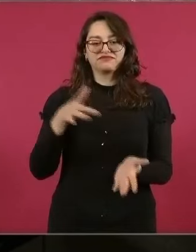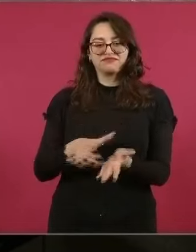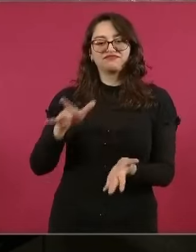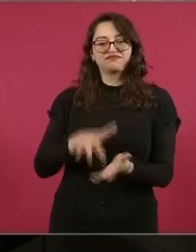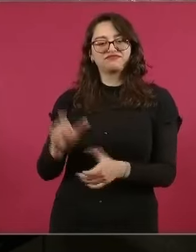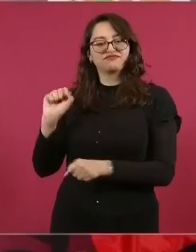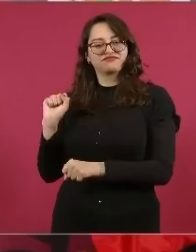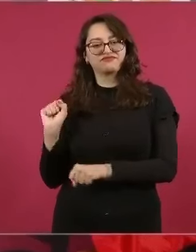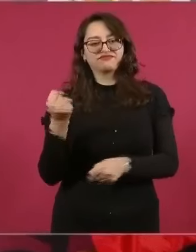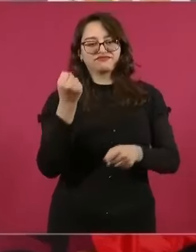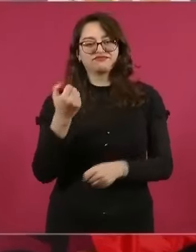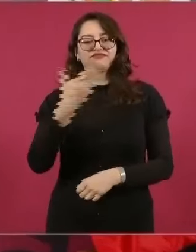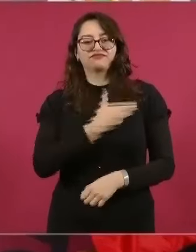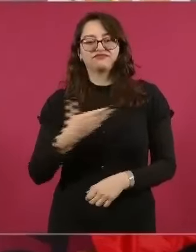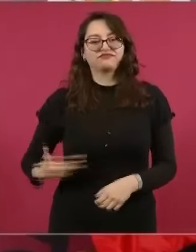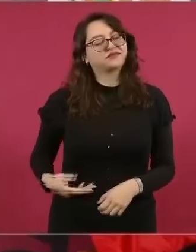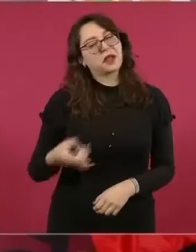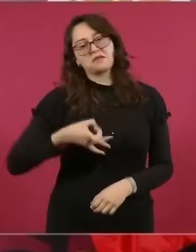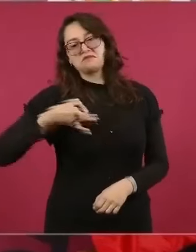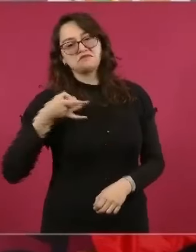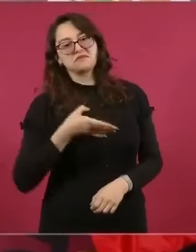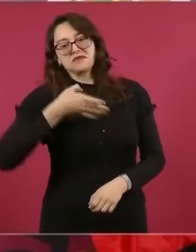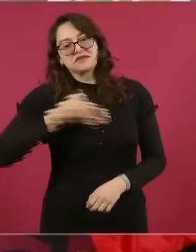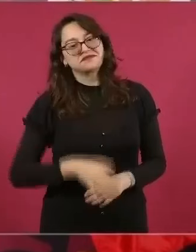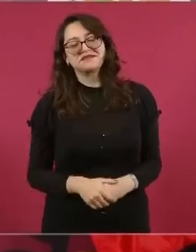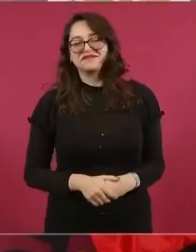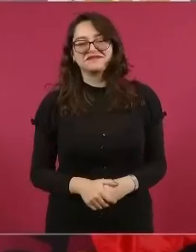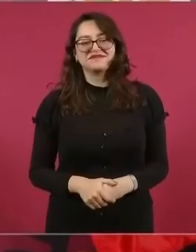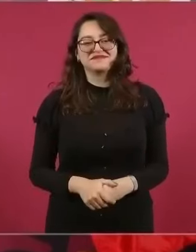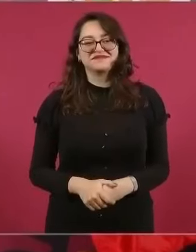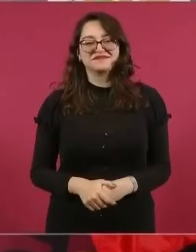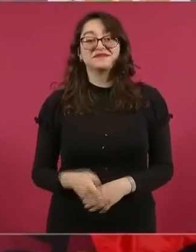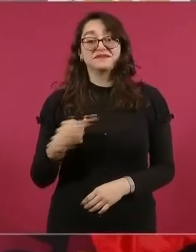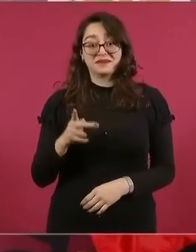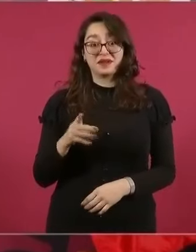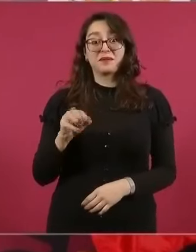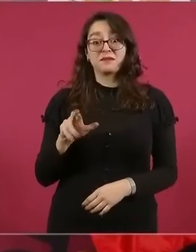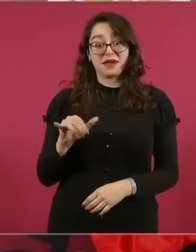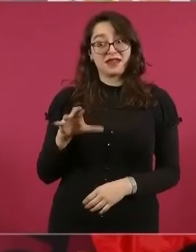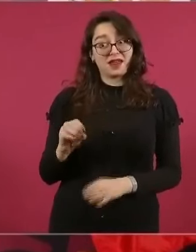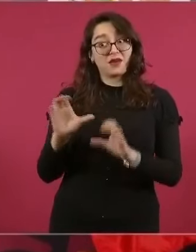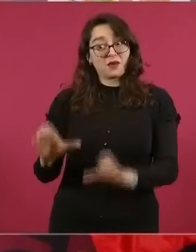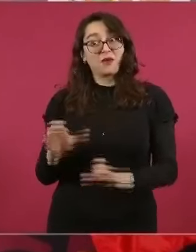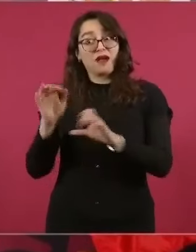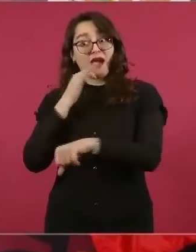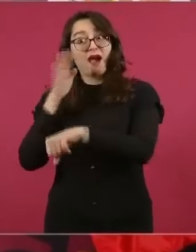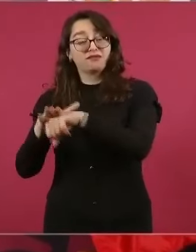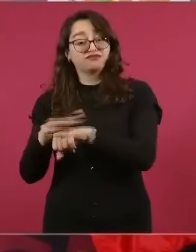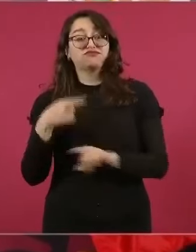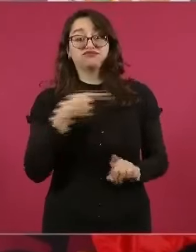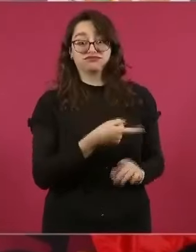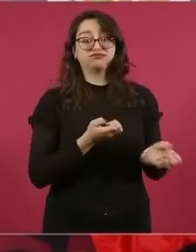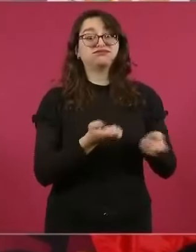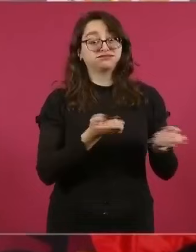al baseball con el presidente, le gané un derby on run, es fácil. Pero, Mariano, cuidado, que el hombre está entrenando y está dando muchas líneas para